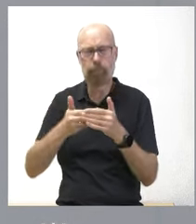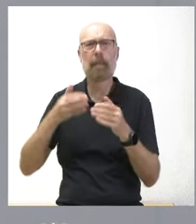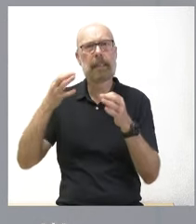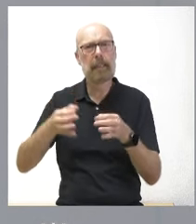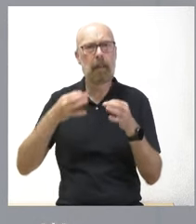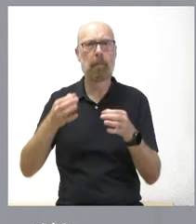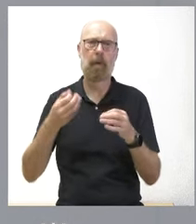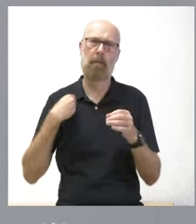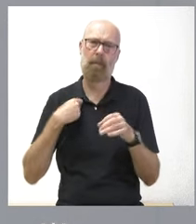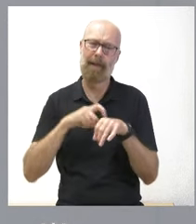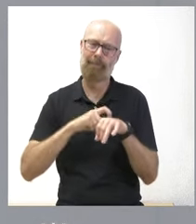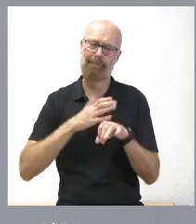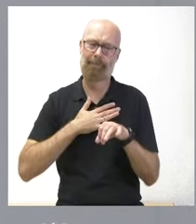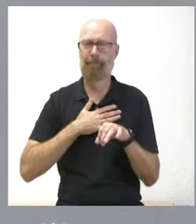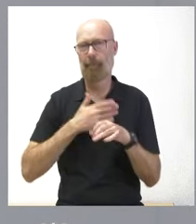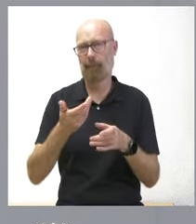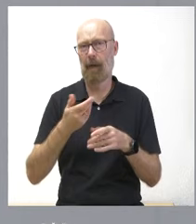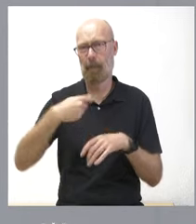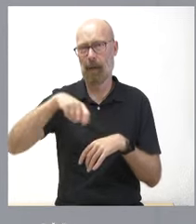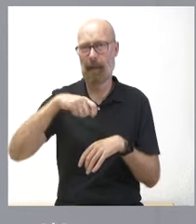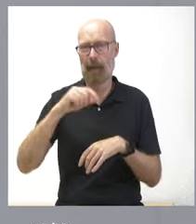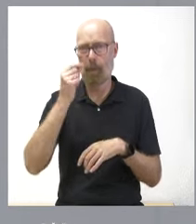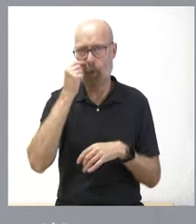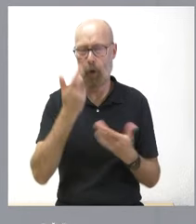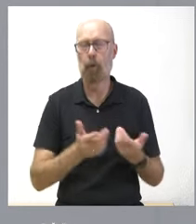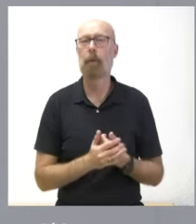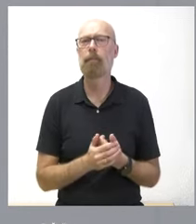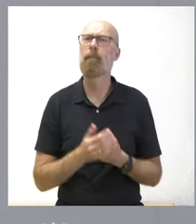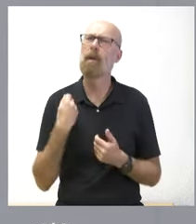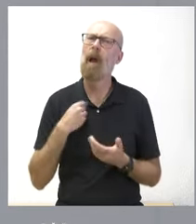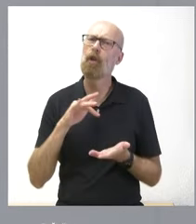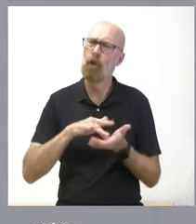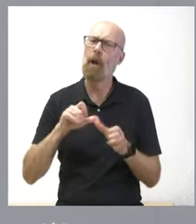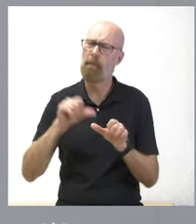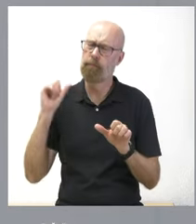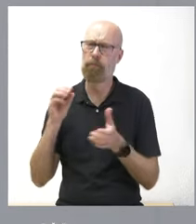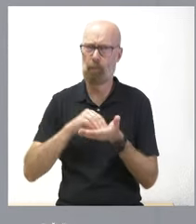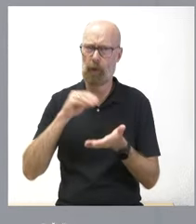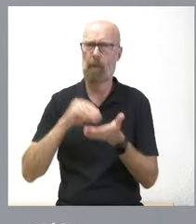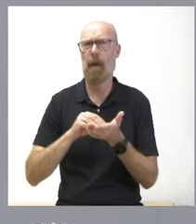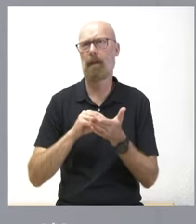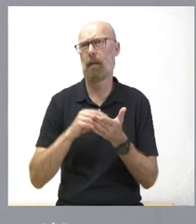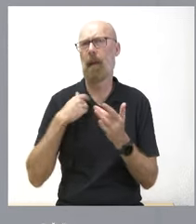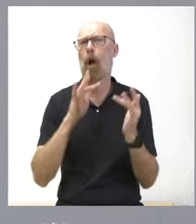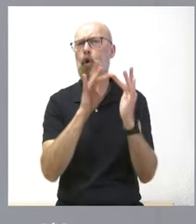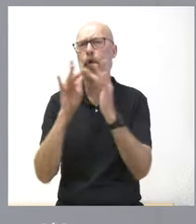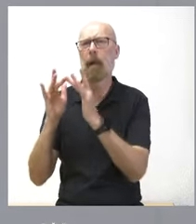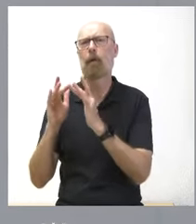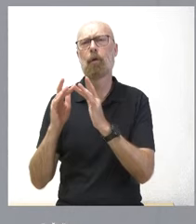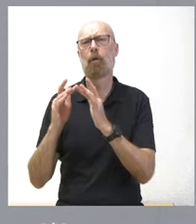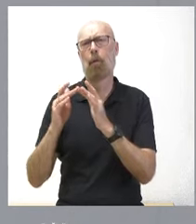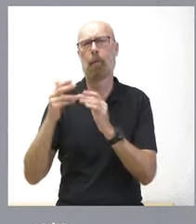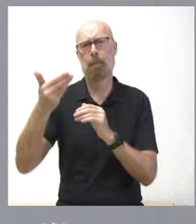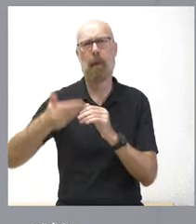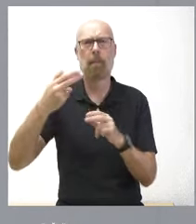Alfonso Fernández de Mayueco. Creo que son ya bastantes las veces que ha hecho rondas de consultas con los principales partidos políticos, pero